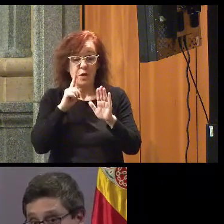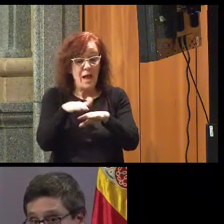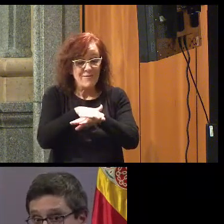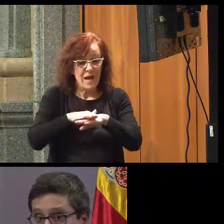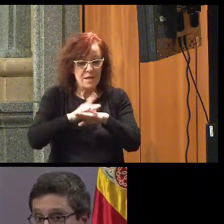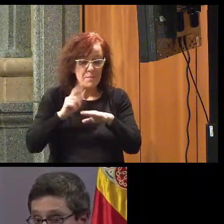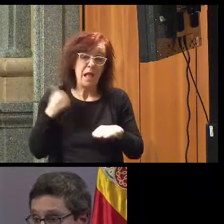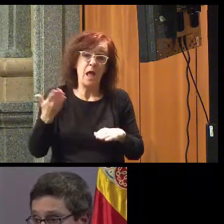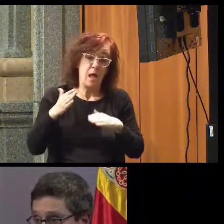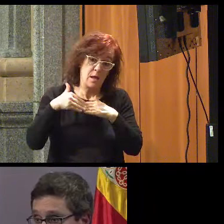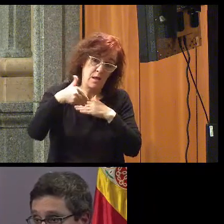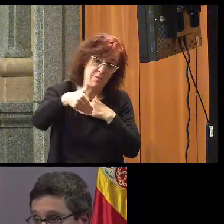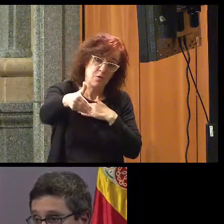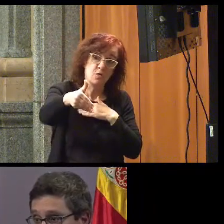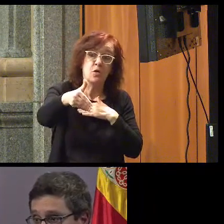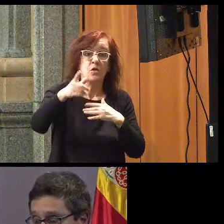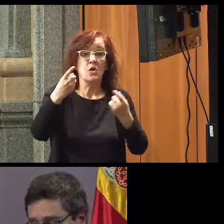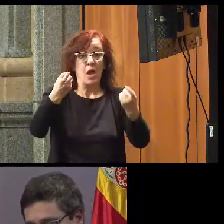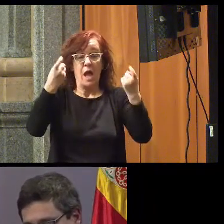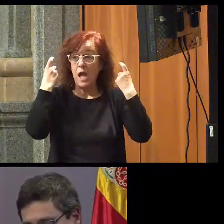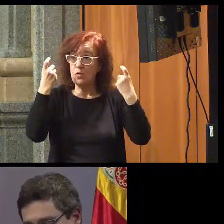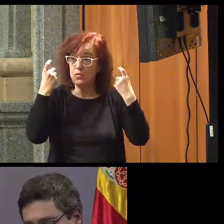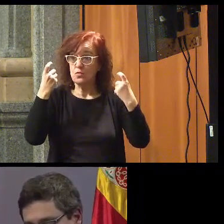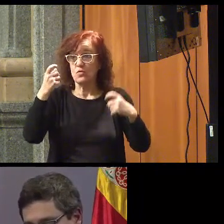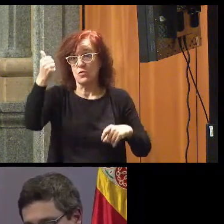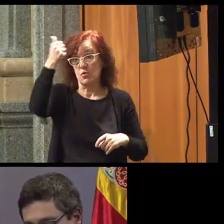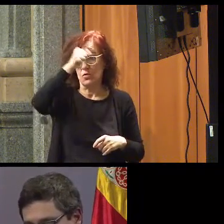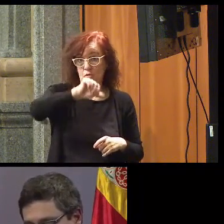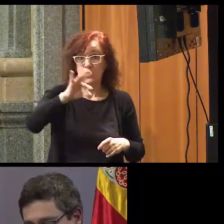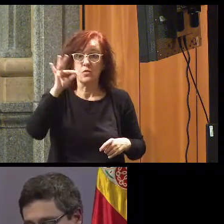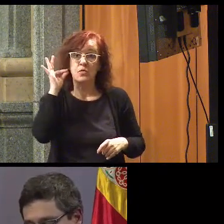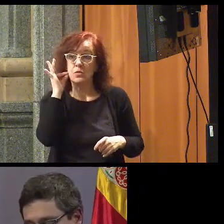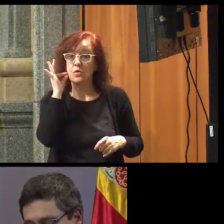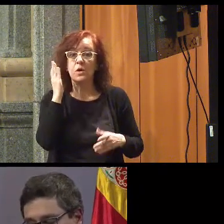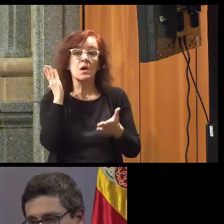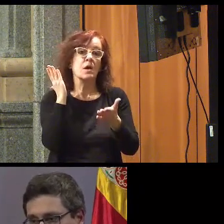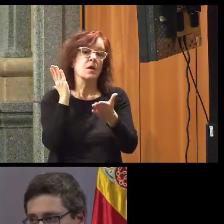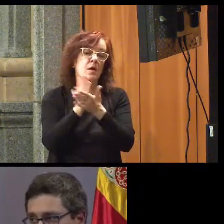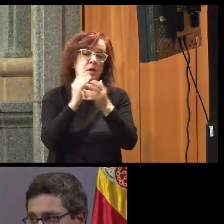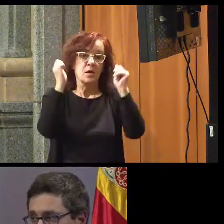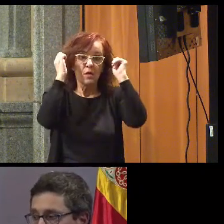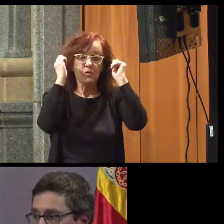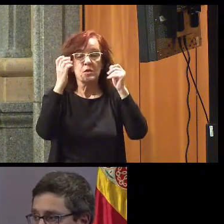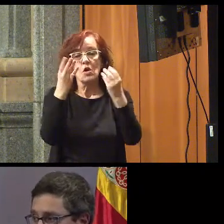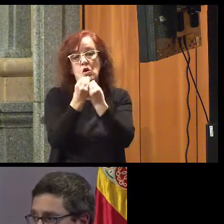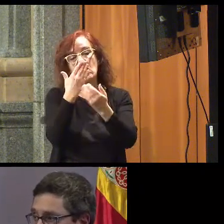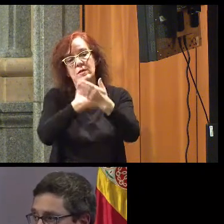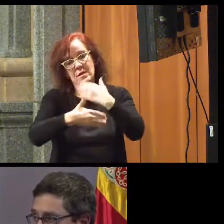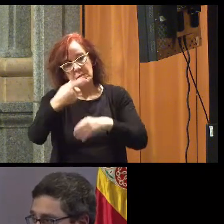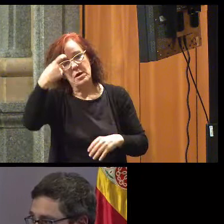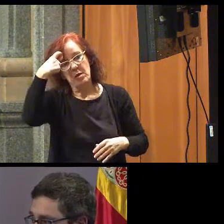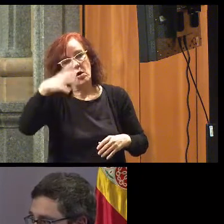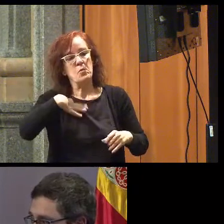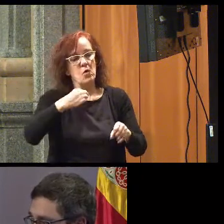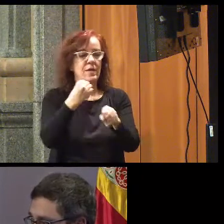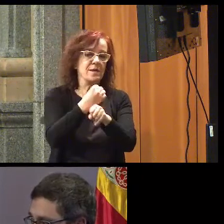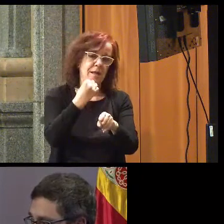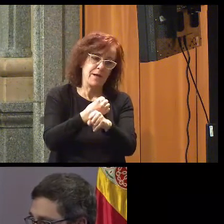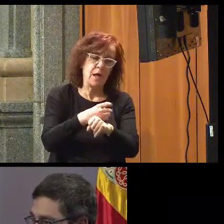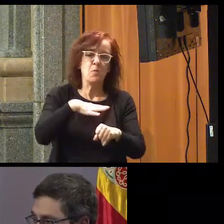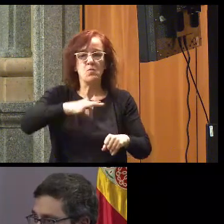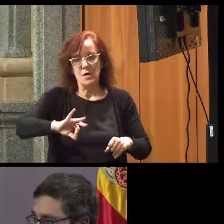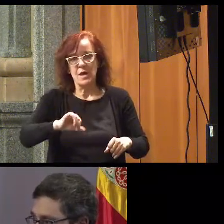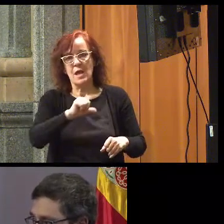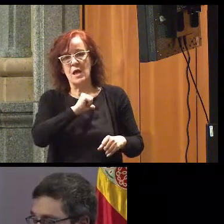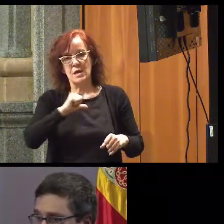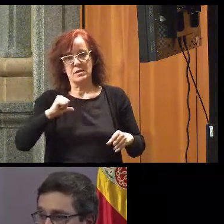mañana los alumnos y alumnas, estudiantes con discapacidad intelectual, puedan trabajar, puedan ser independientes,